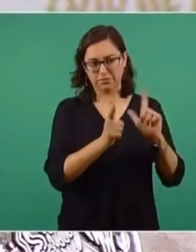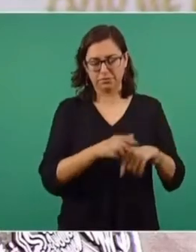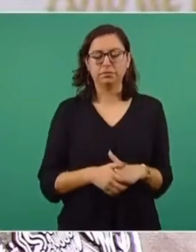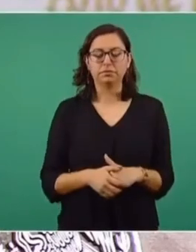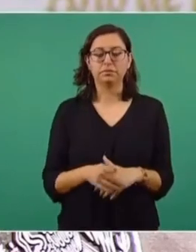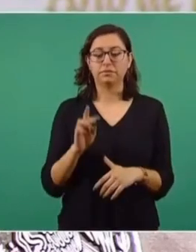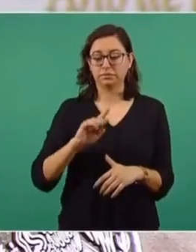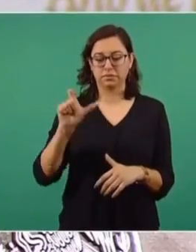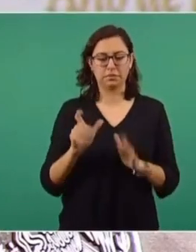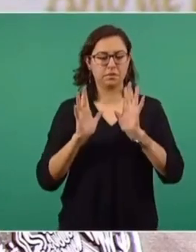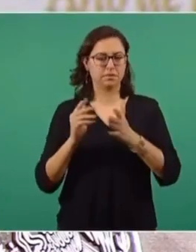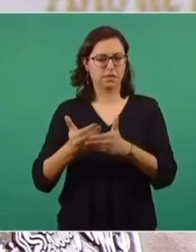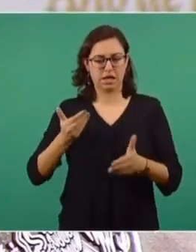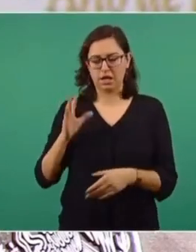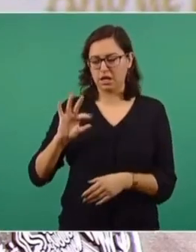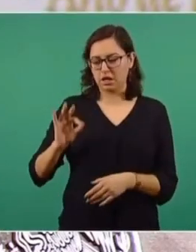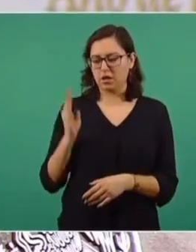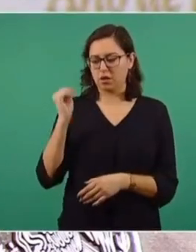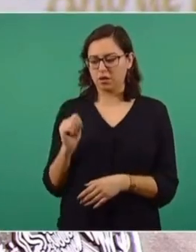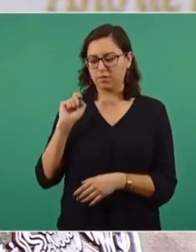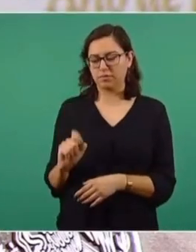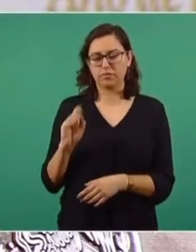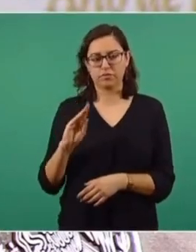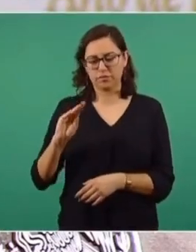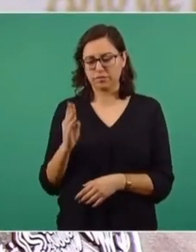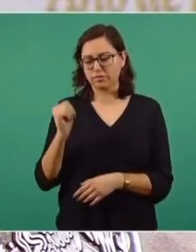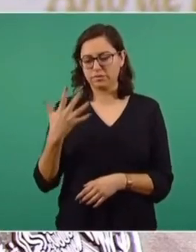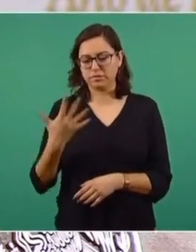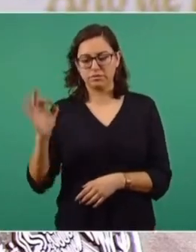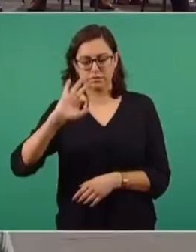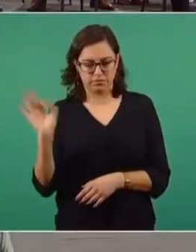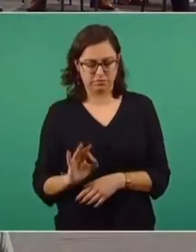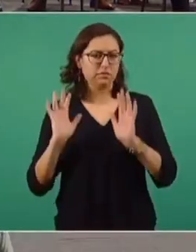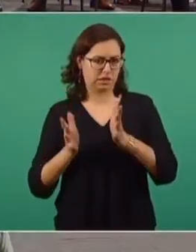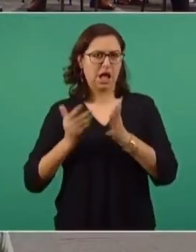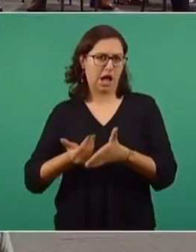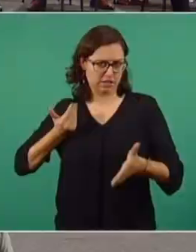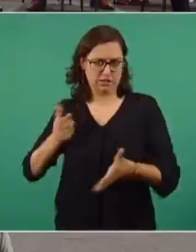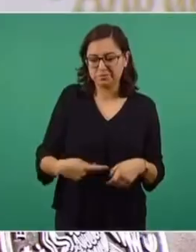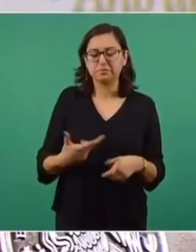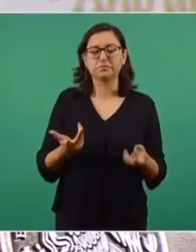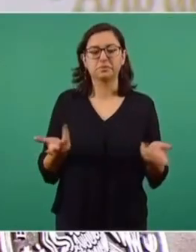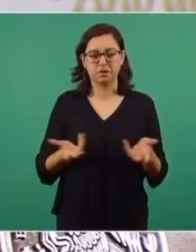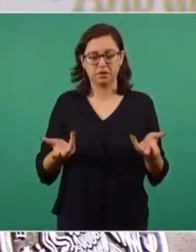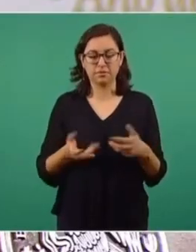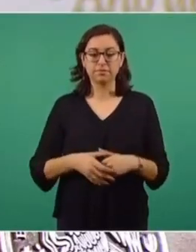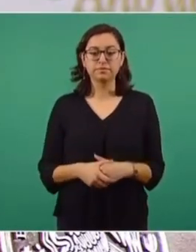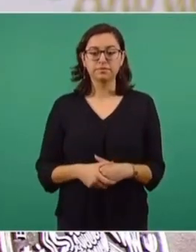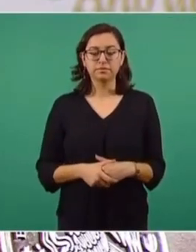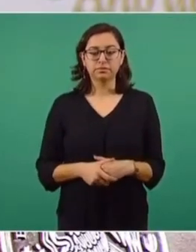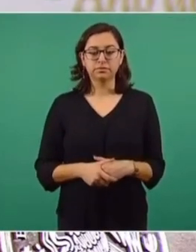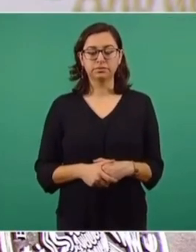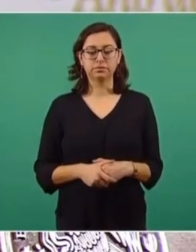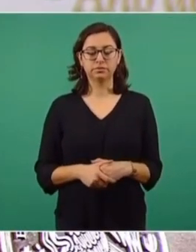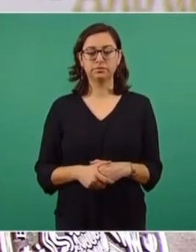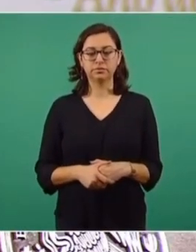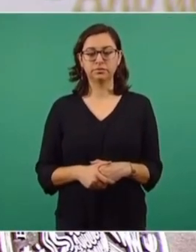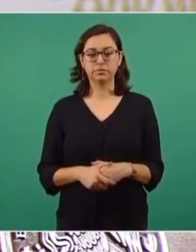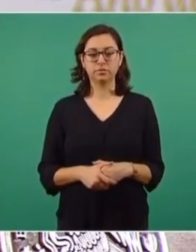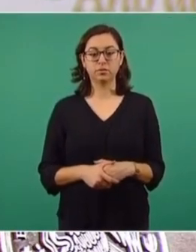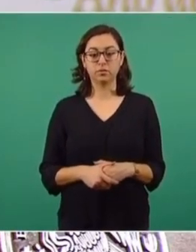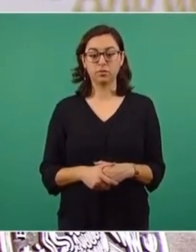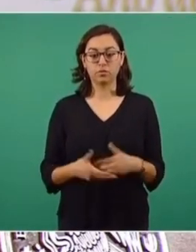de la que Pemex poseía ya el 49.995 por ciento de las acciones. Como resultado de todas estas acciones,